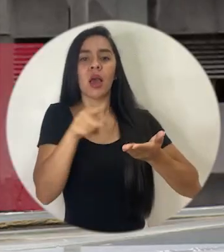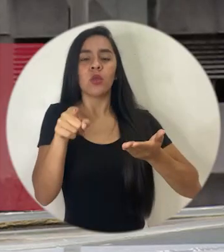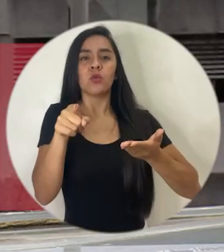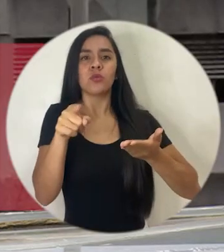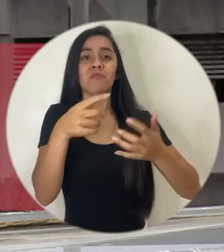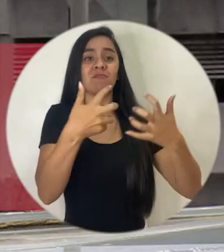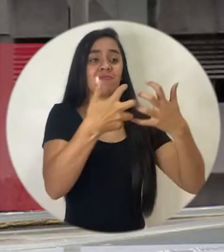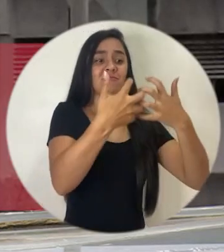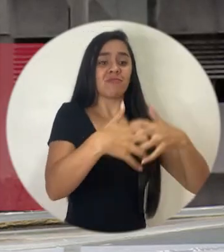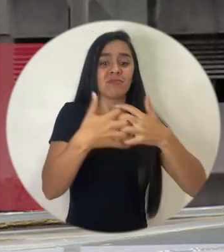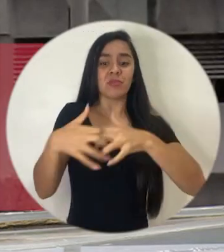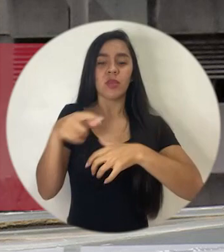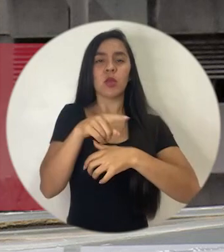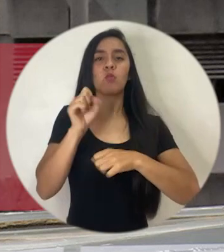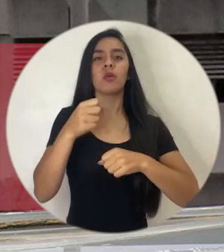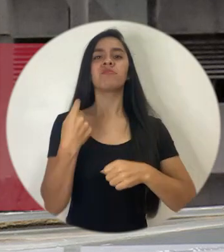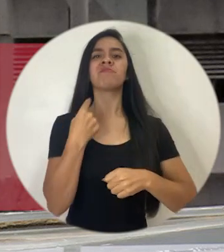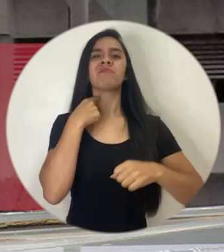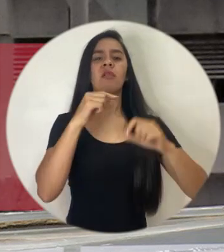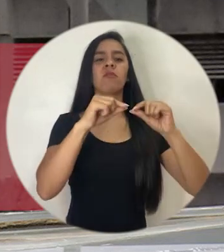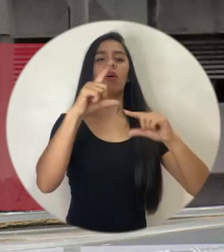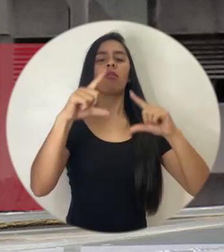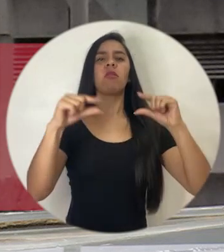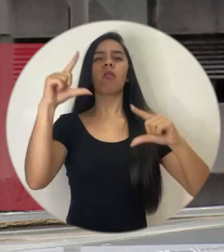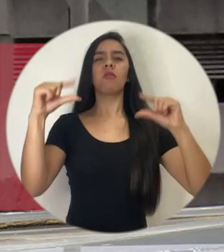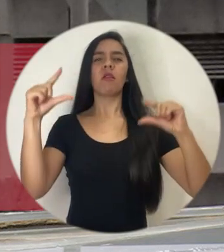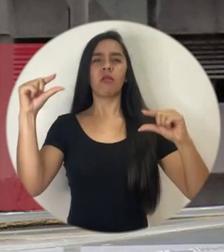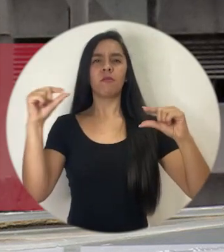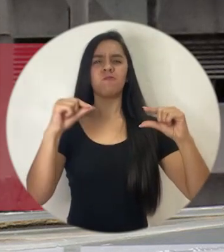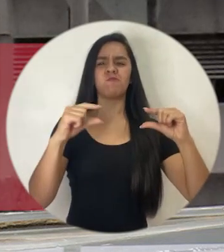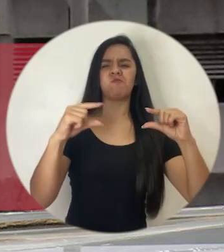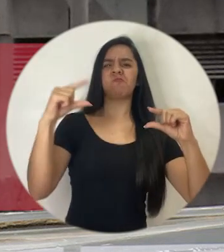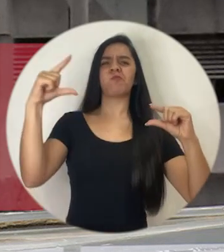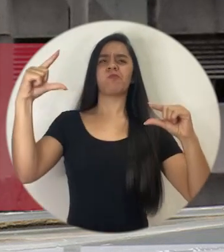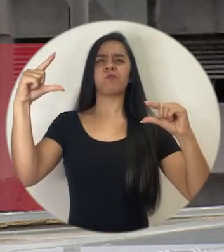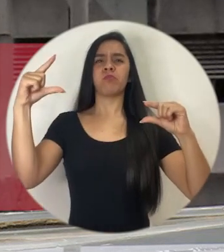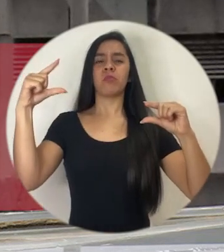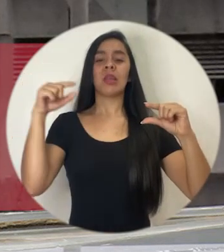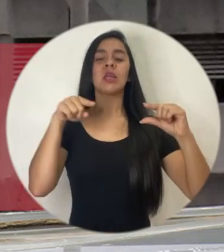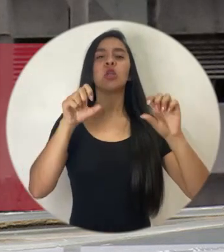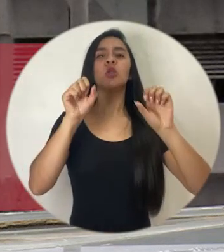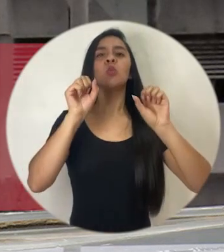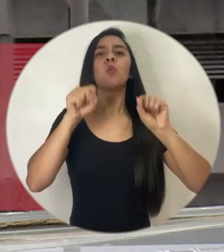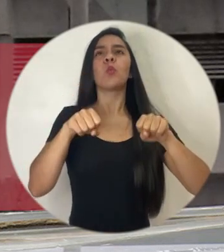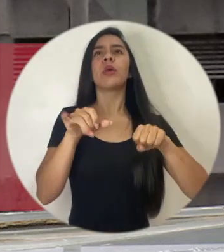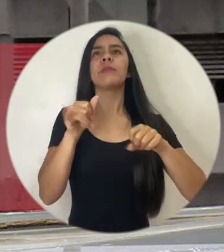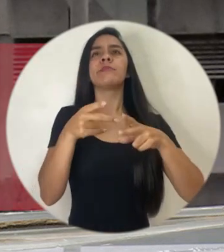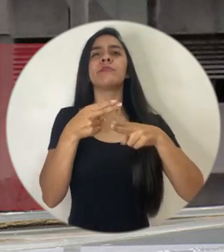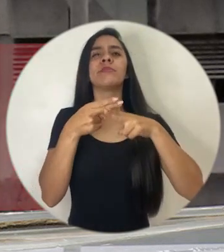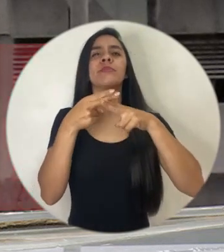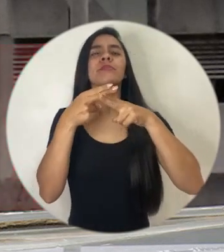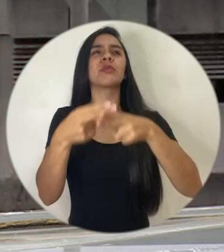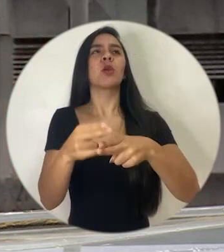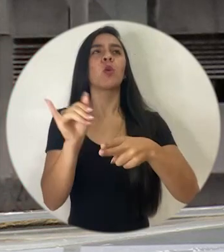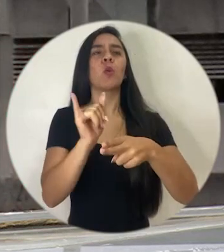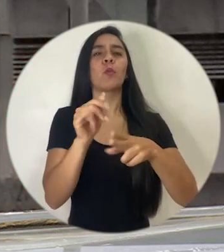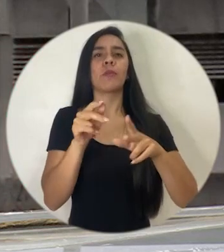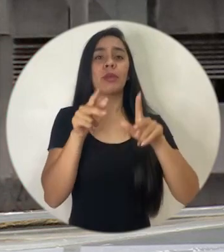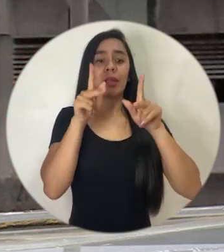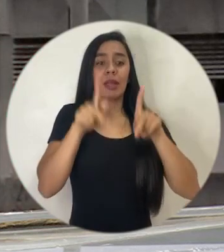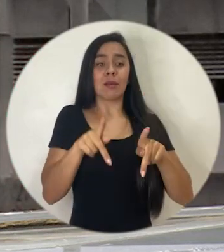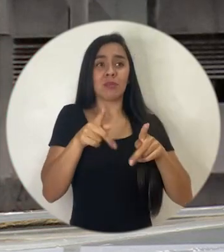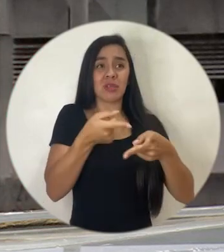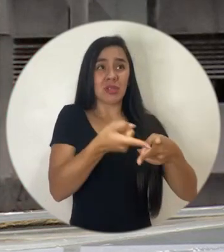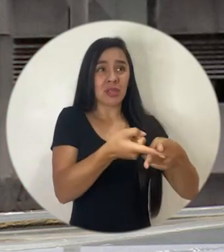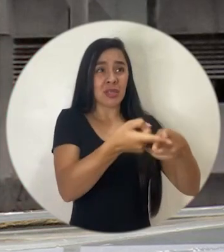tasas fueran excesivas y que llevasen a lo que podría llamarse un sangrado del